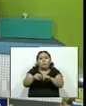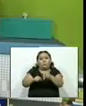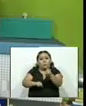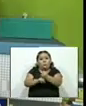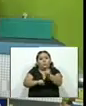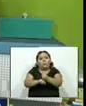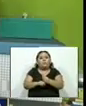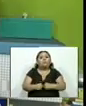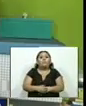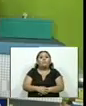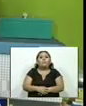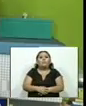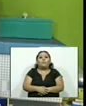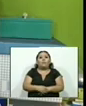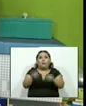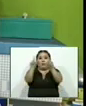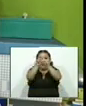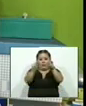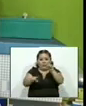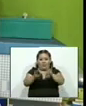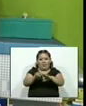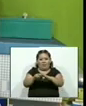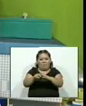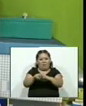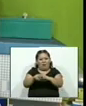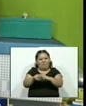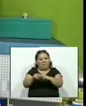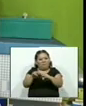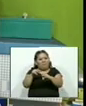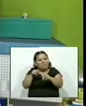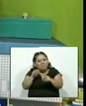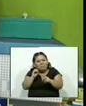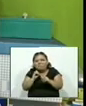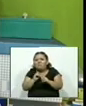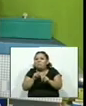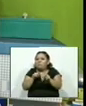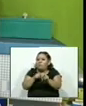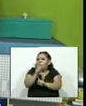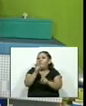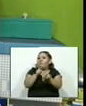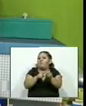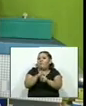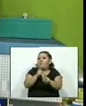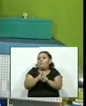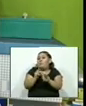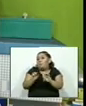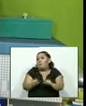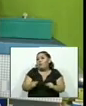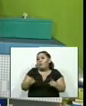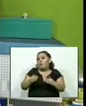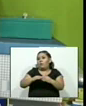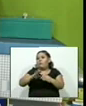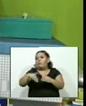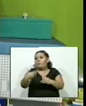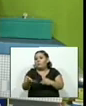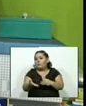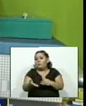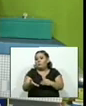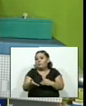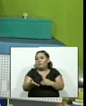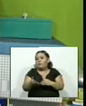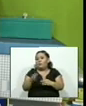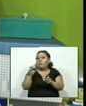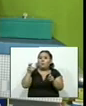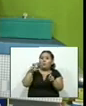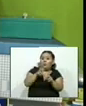la violencia digital es solo una expresión que después puede trascender a una a una